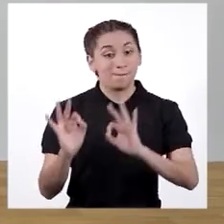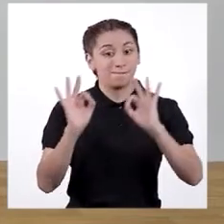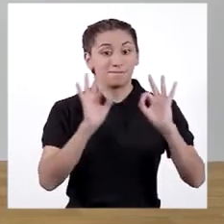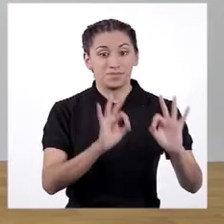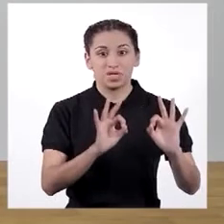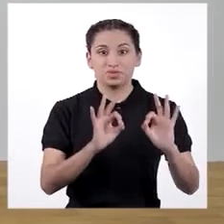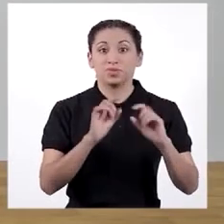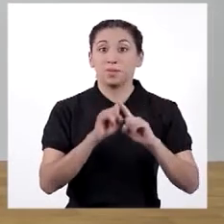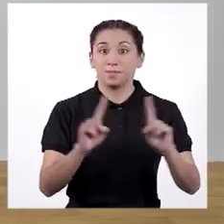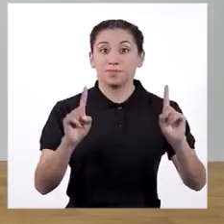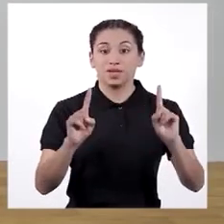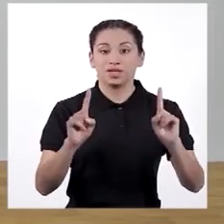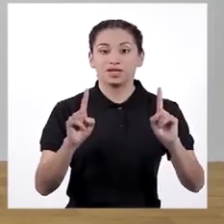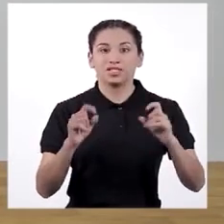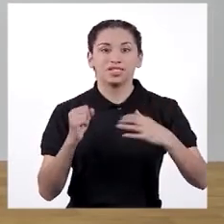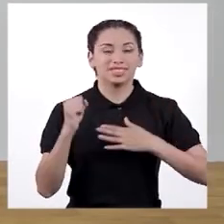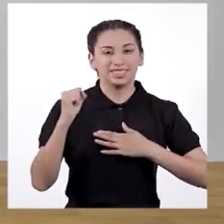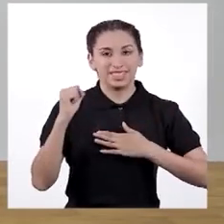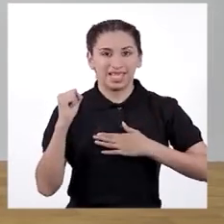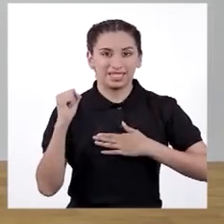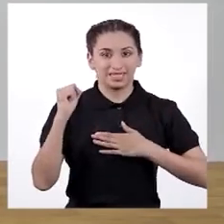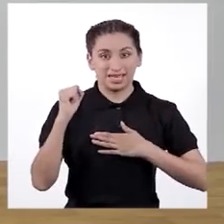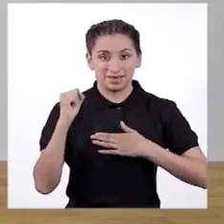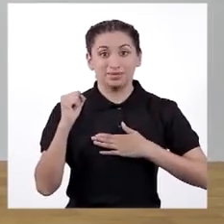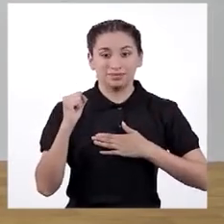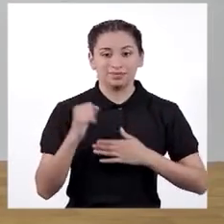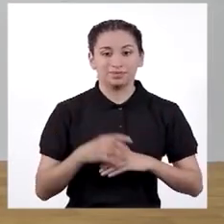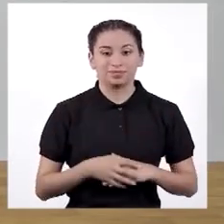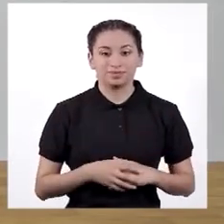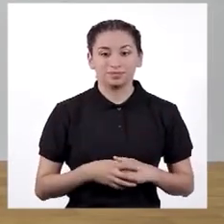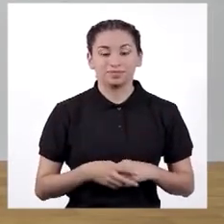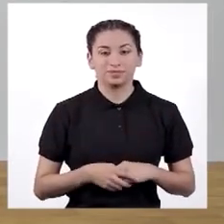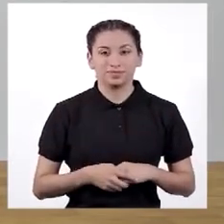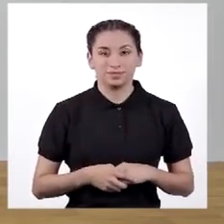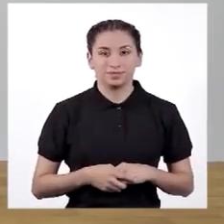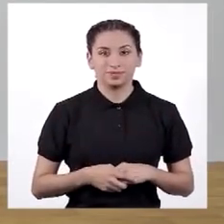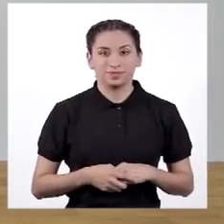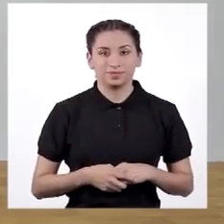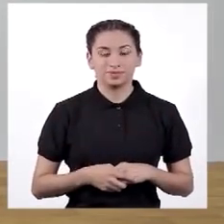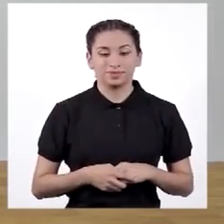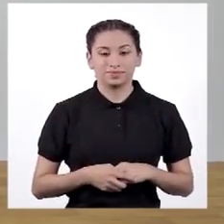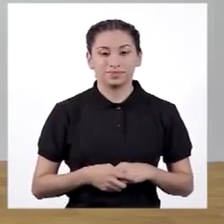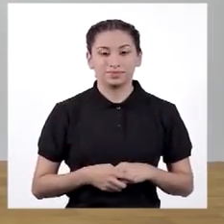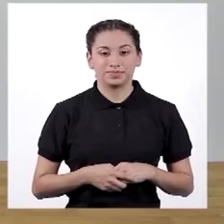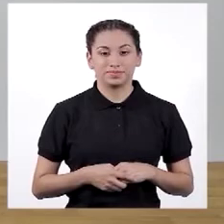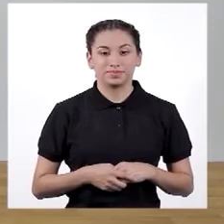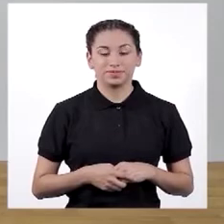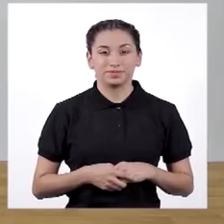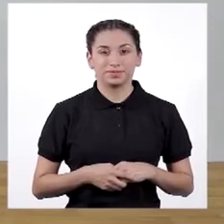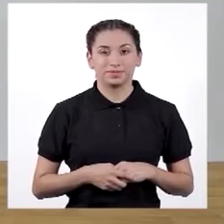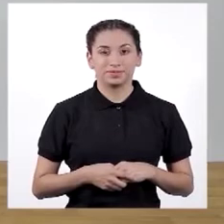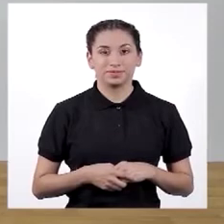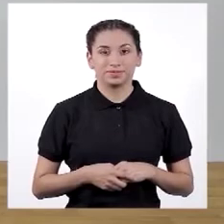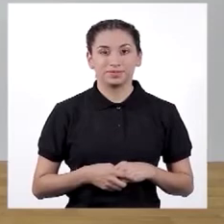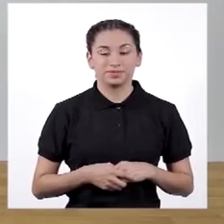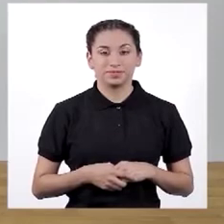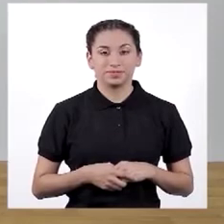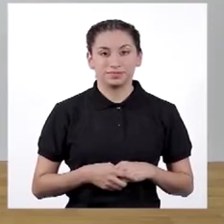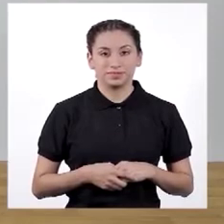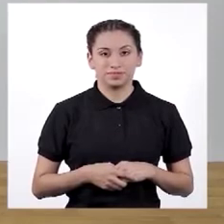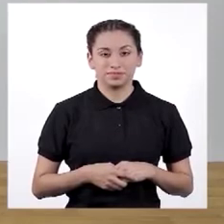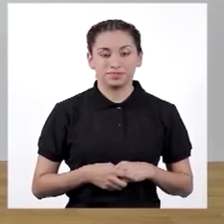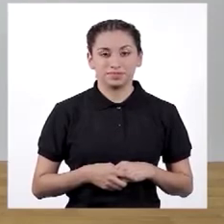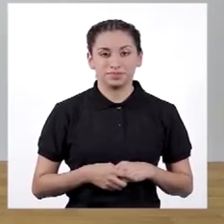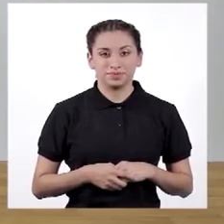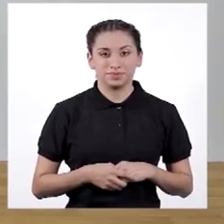vamos a hacer el mismo trabajo, pero con la salsa. Sa, sa, sa, salsa. Sa,